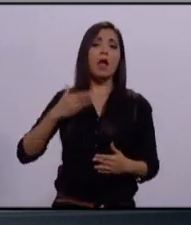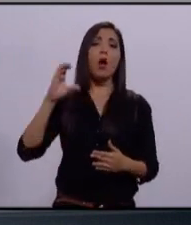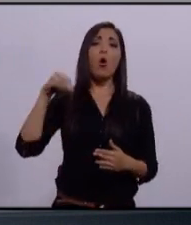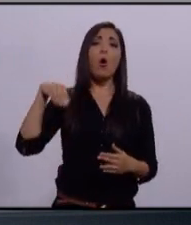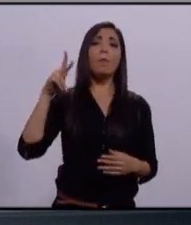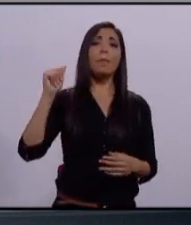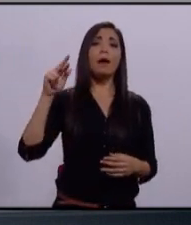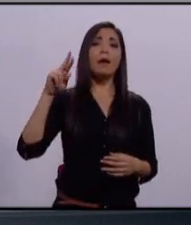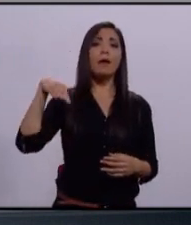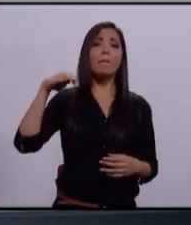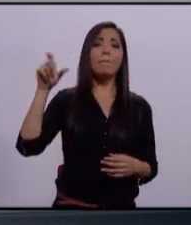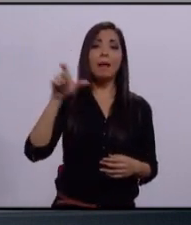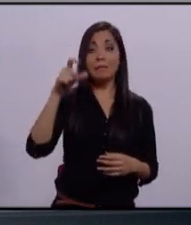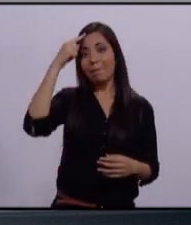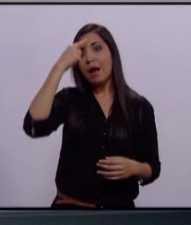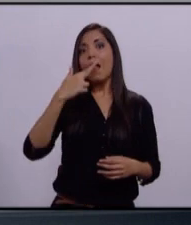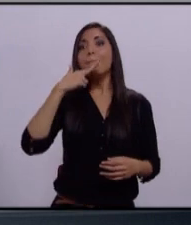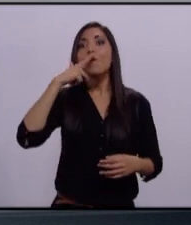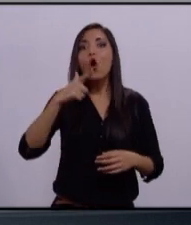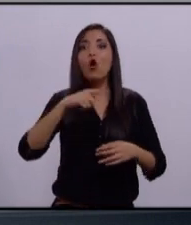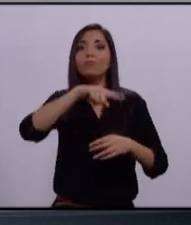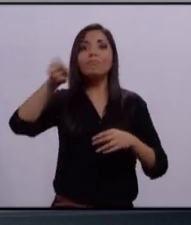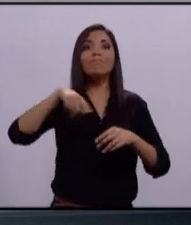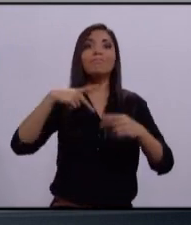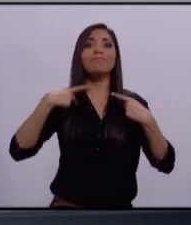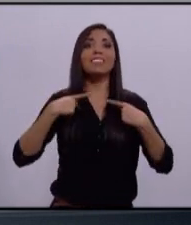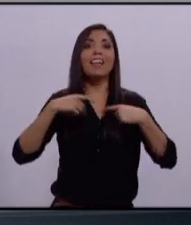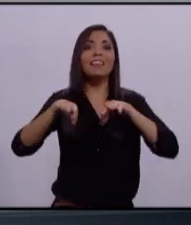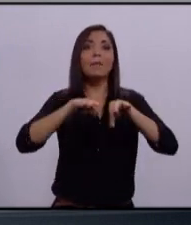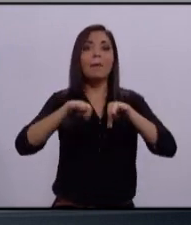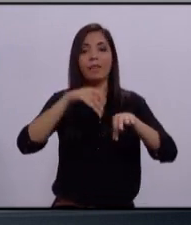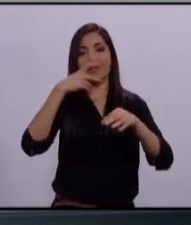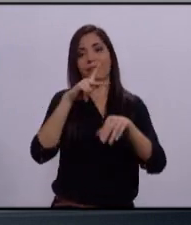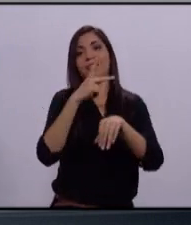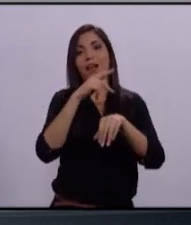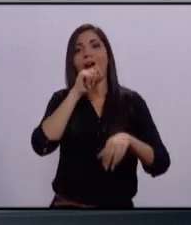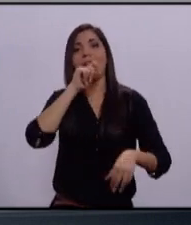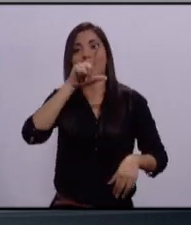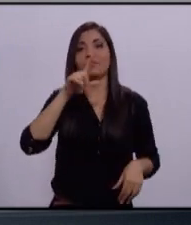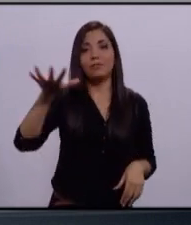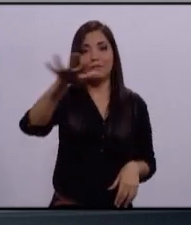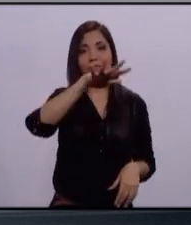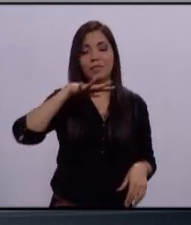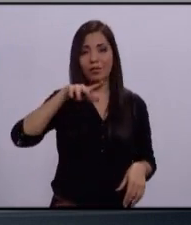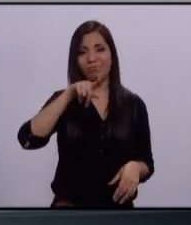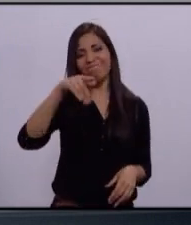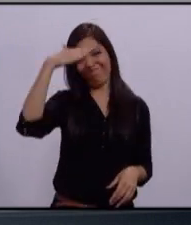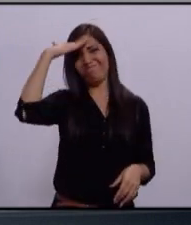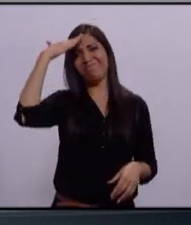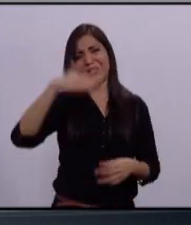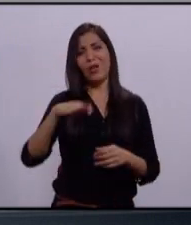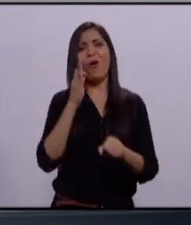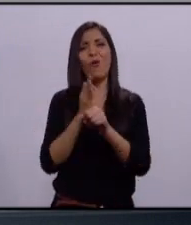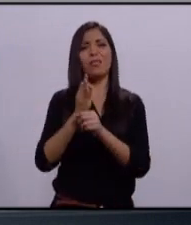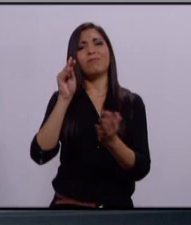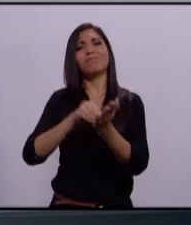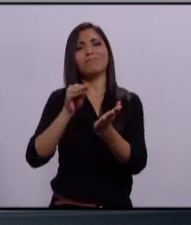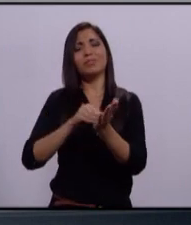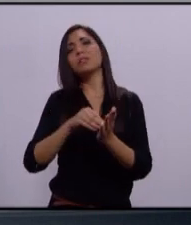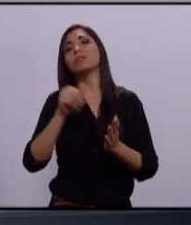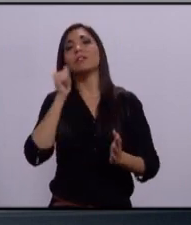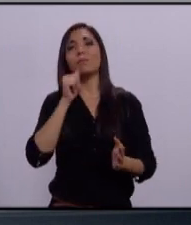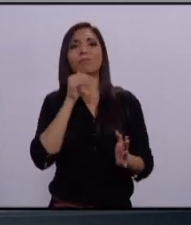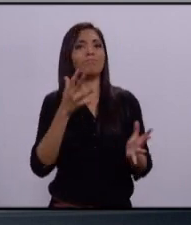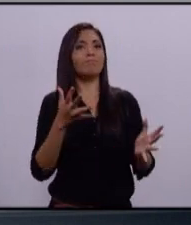soluciones para tener más y mejores empleos para los jaliscienses. Tú sabes que el modelo político actual está totalmente